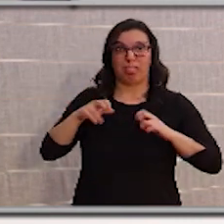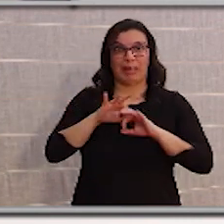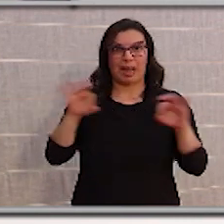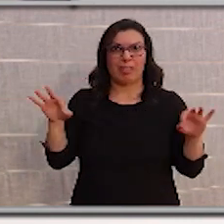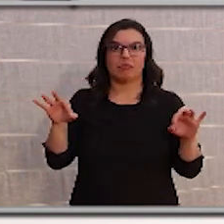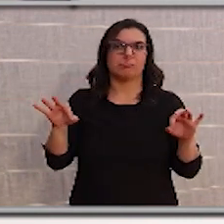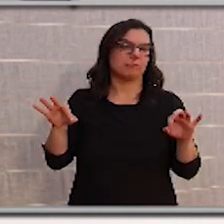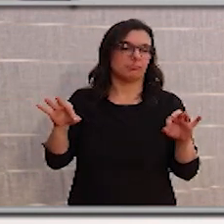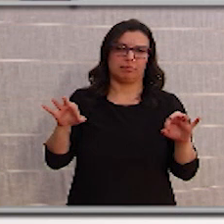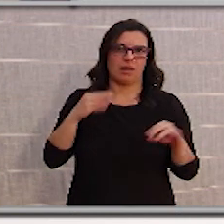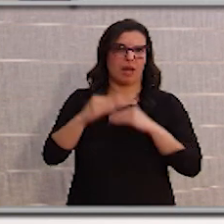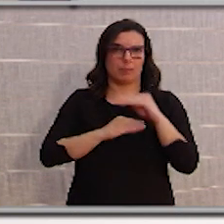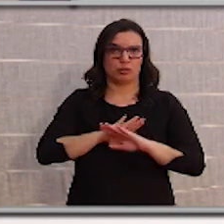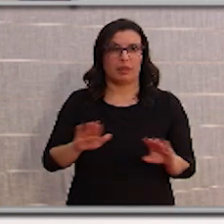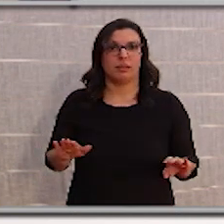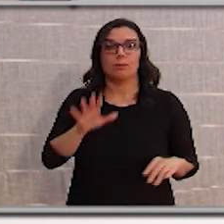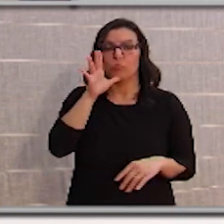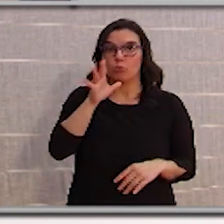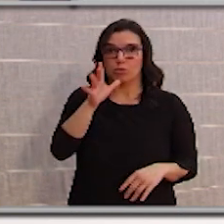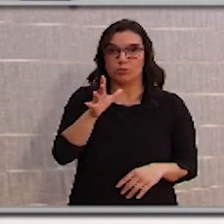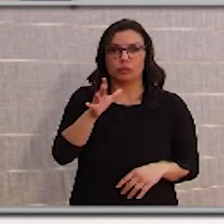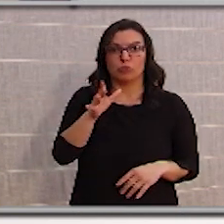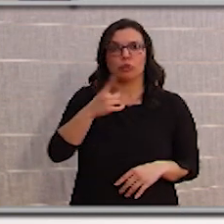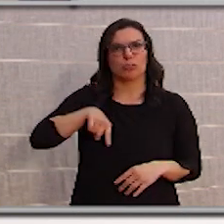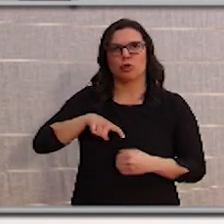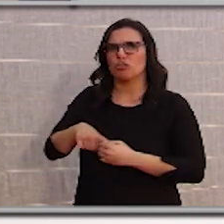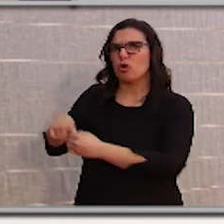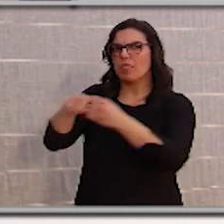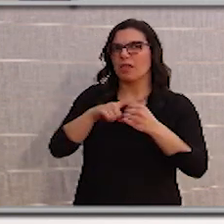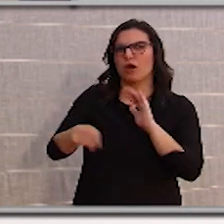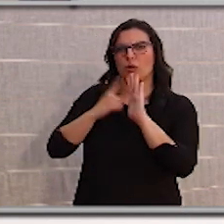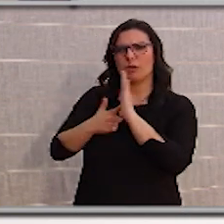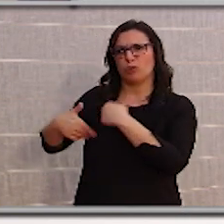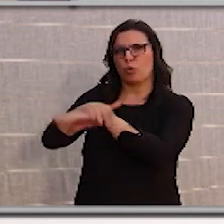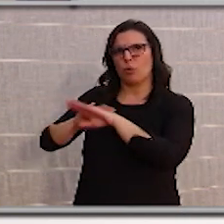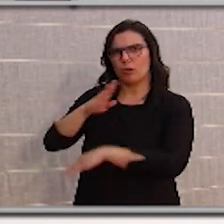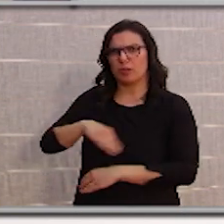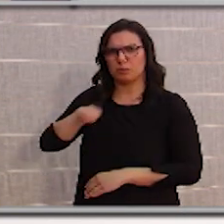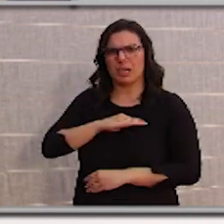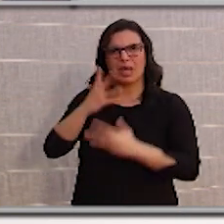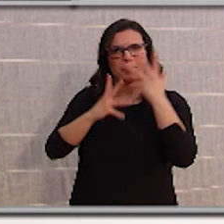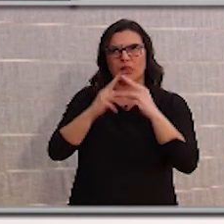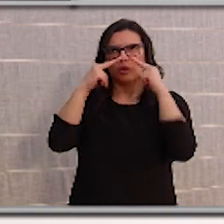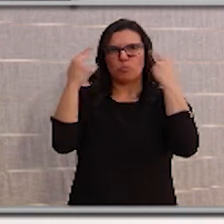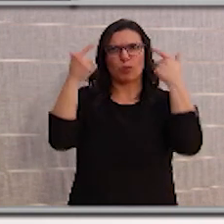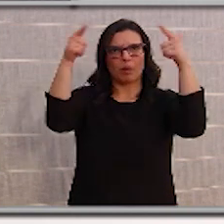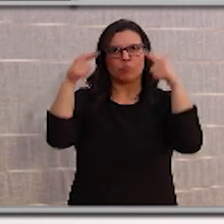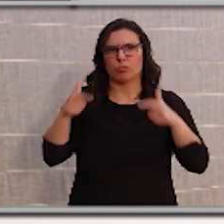lo correcto. Por tanto, toda nuestra solidaridad con el Gobierno, toda nuestra solidaridad con todas las administraciones públicas